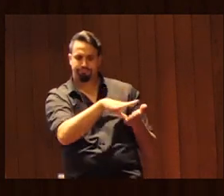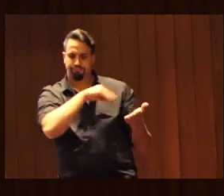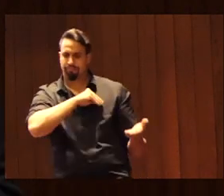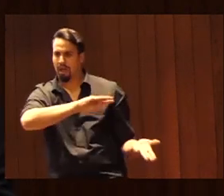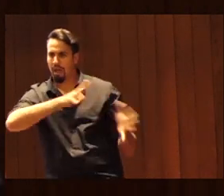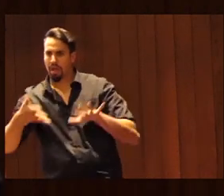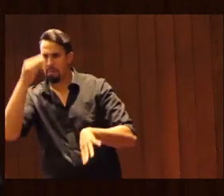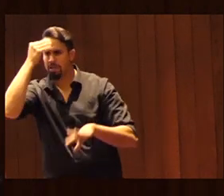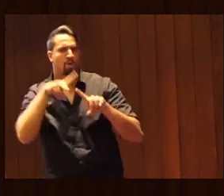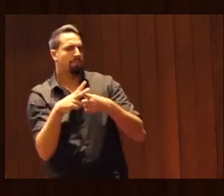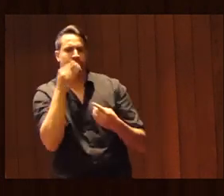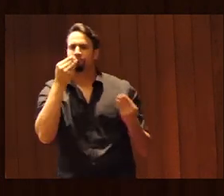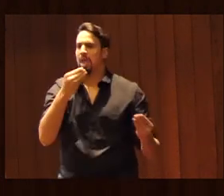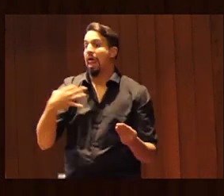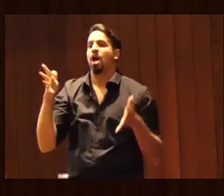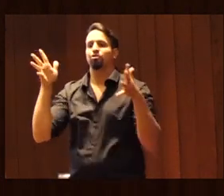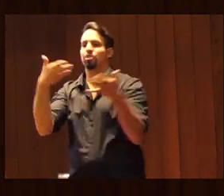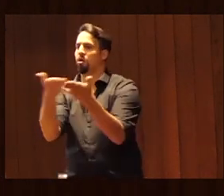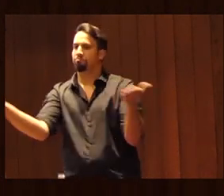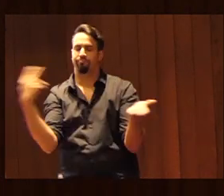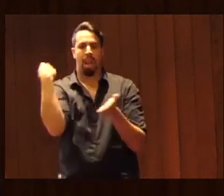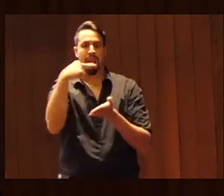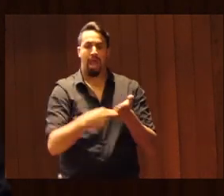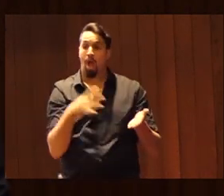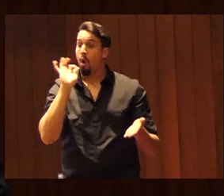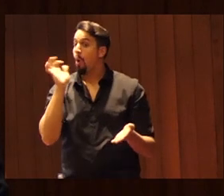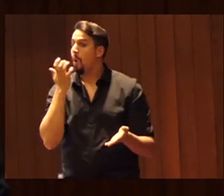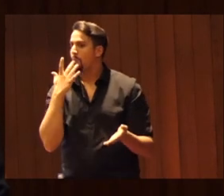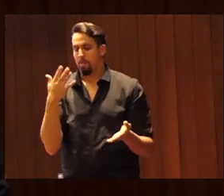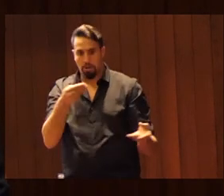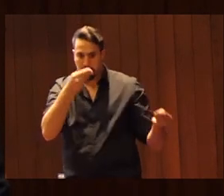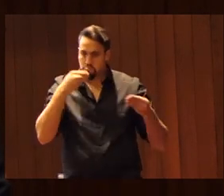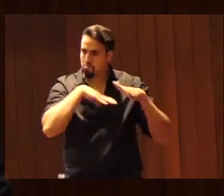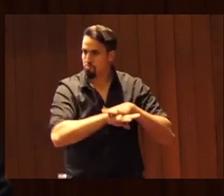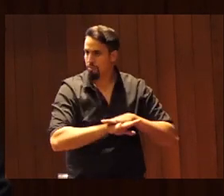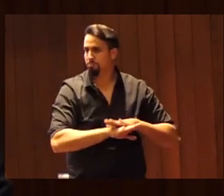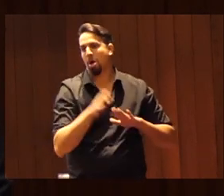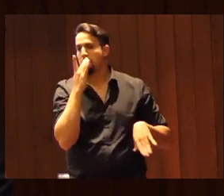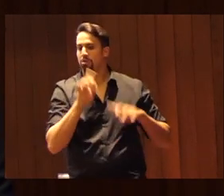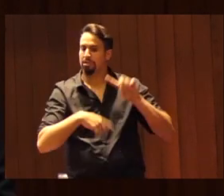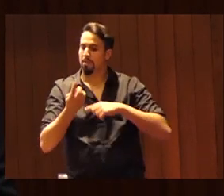recomiendo su lectura o por lo menos tener la mano a la hora de desarrollar políticas.